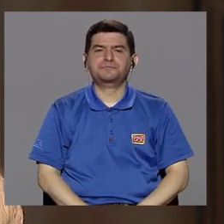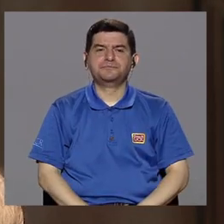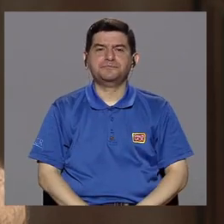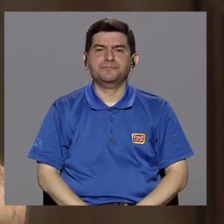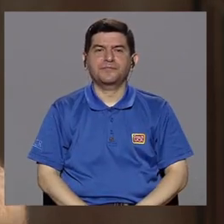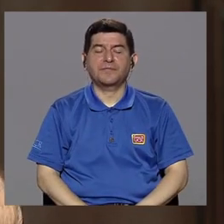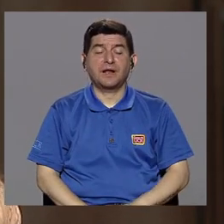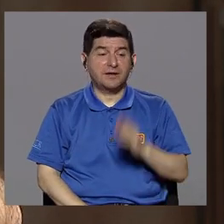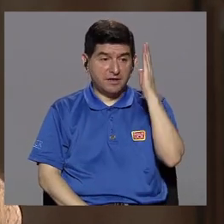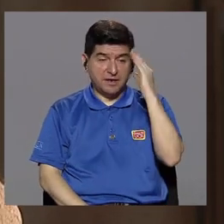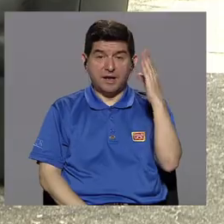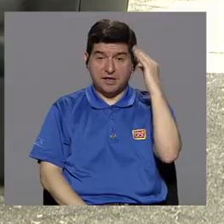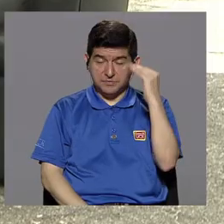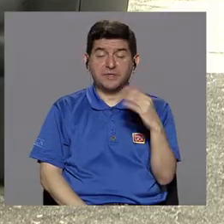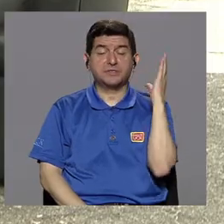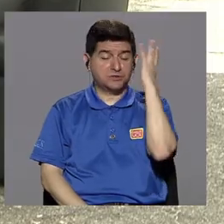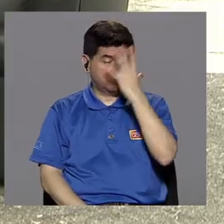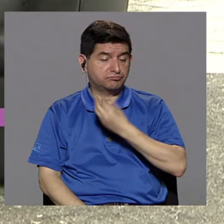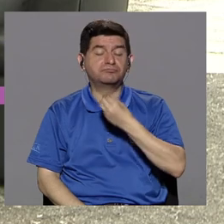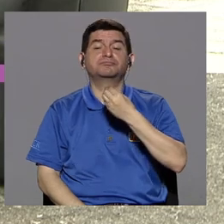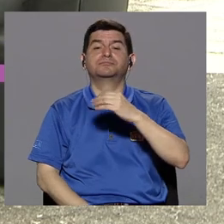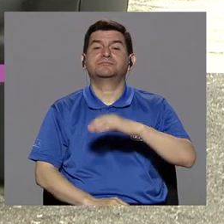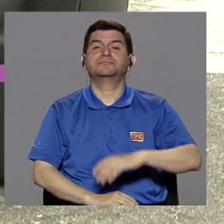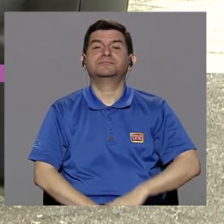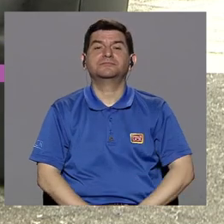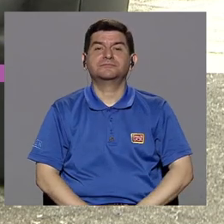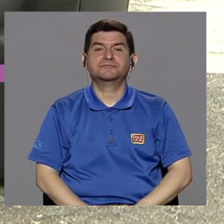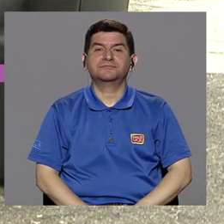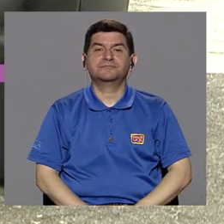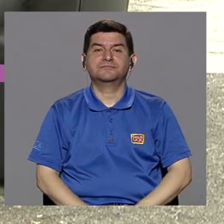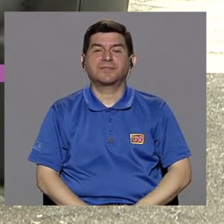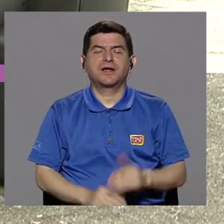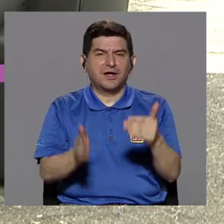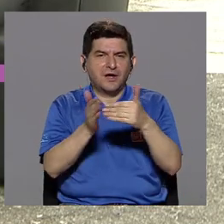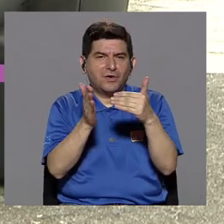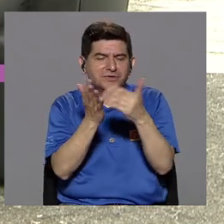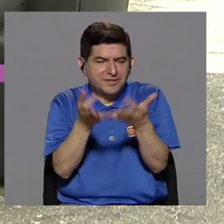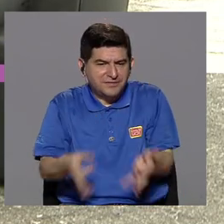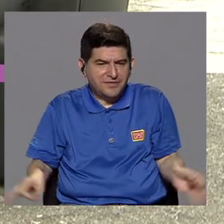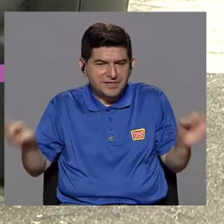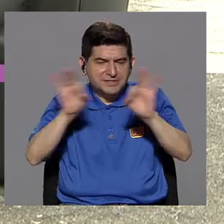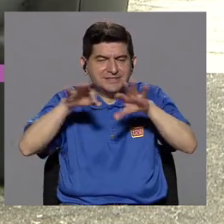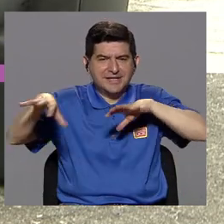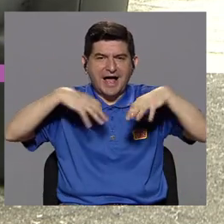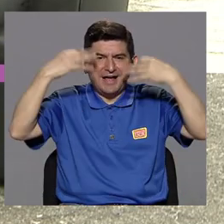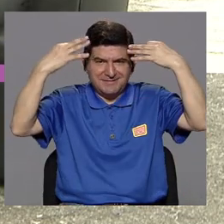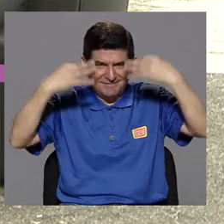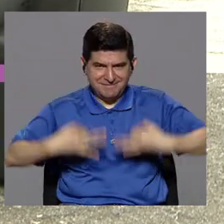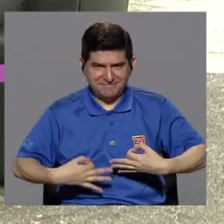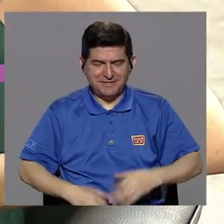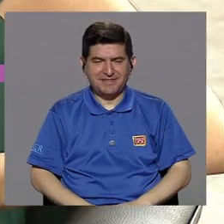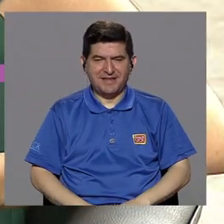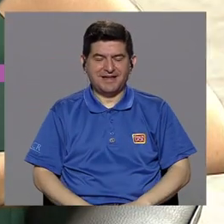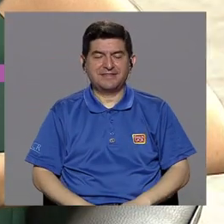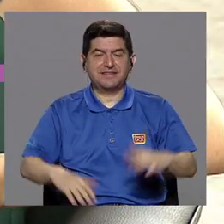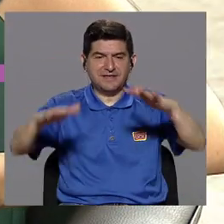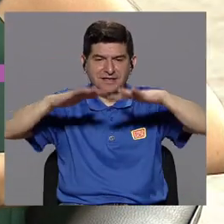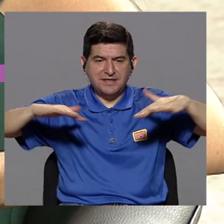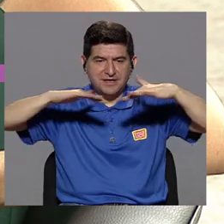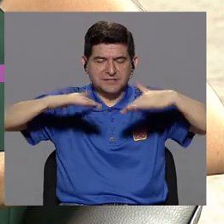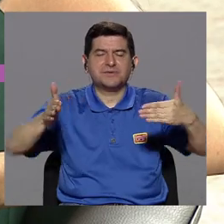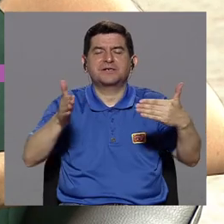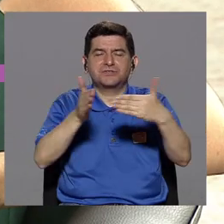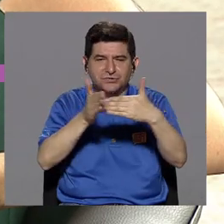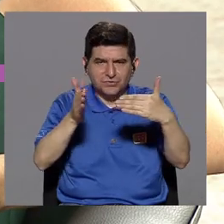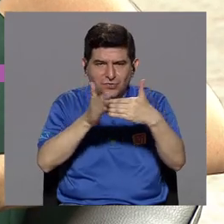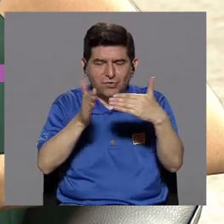sido una experiencia bien bonita. Bueno, volvamos a la importancia de la actividad física y de estos espacios, de recuperar estos espacios.